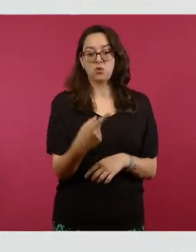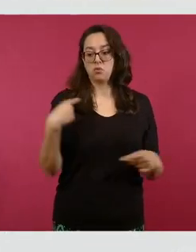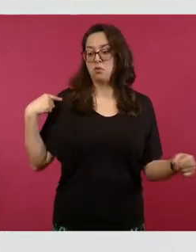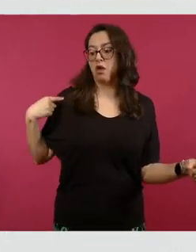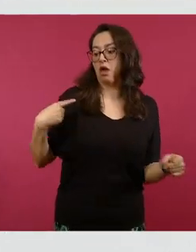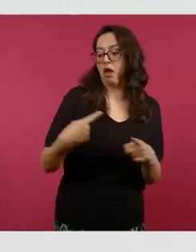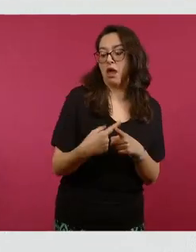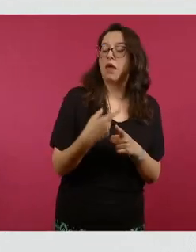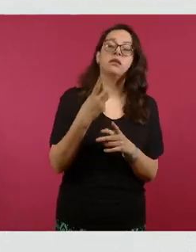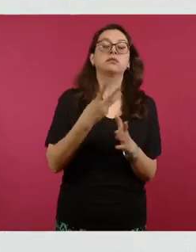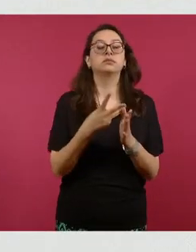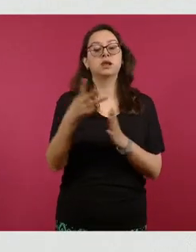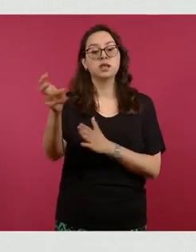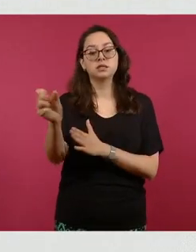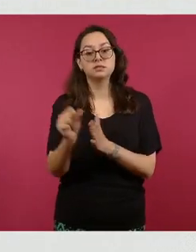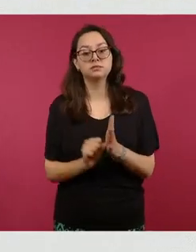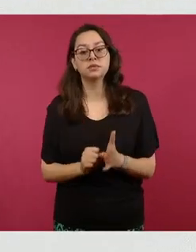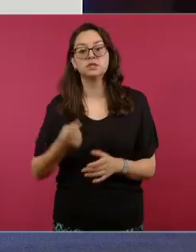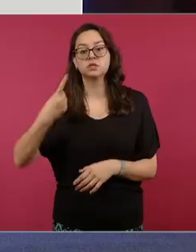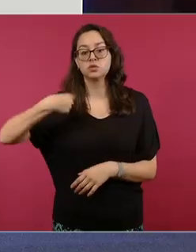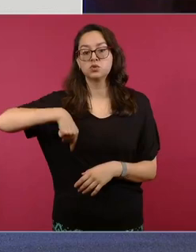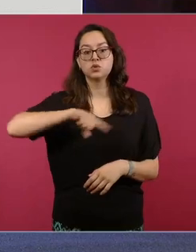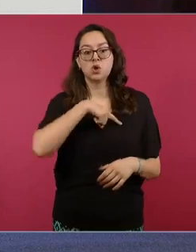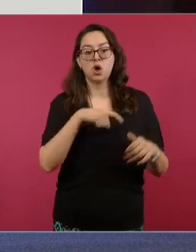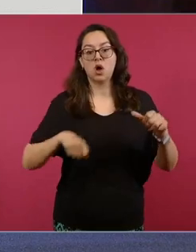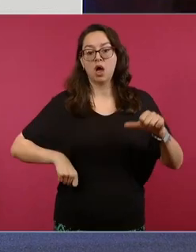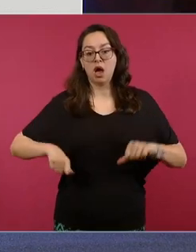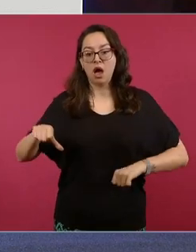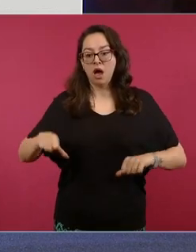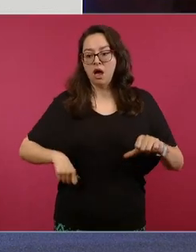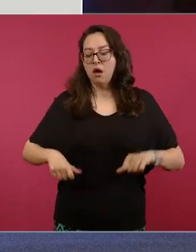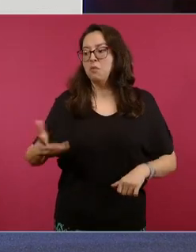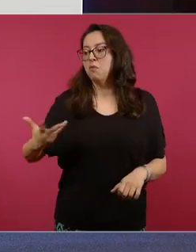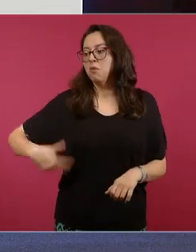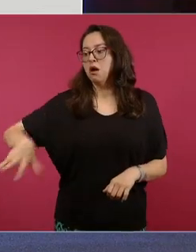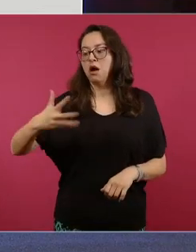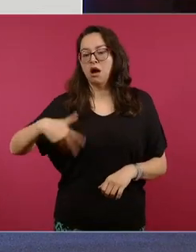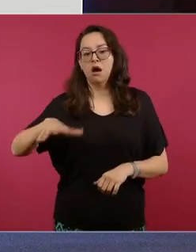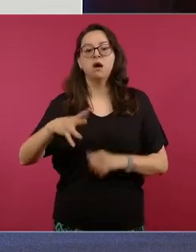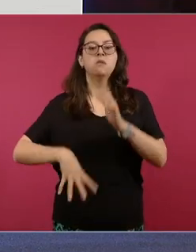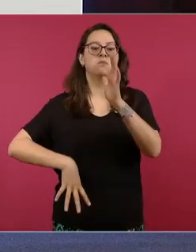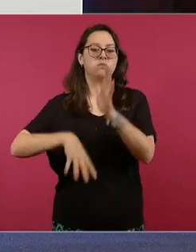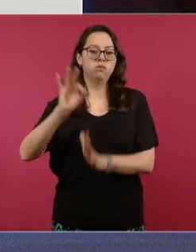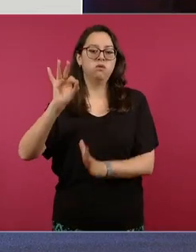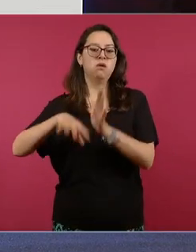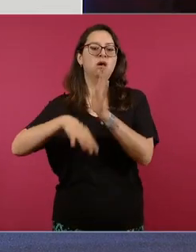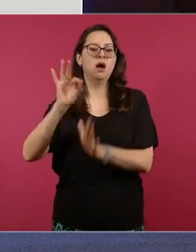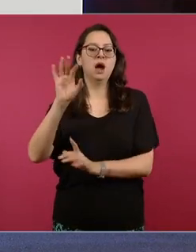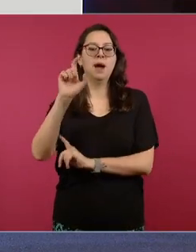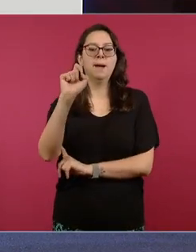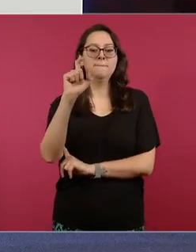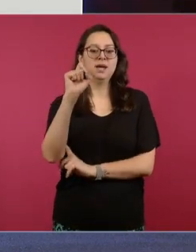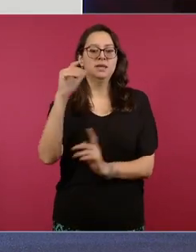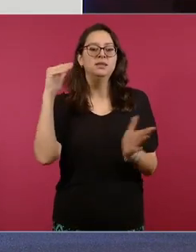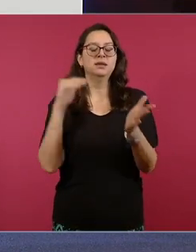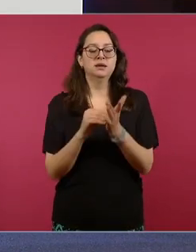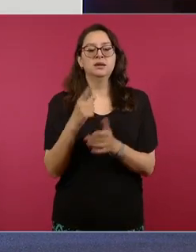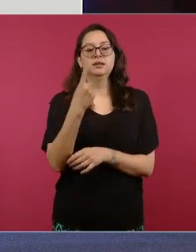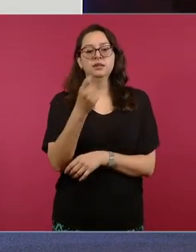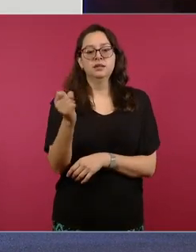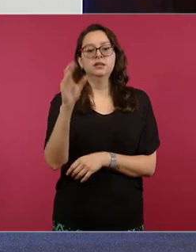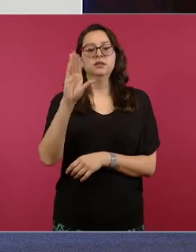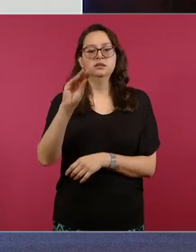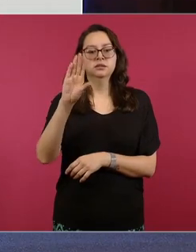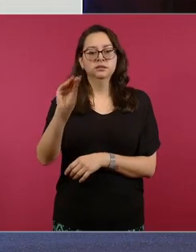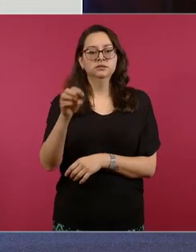actividades que hemos estado realizando ya hemos localizado a 20 mil 193 personas